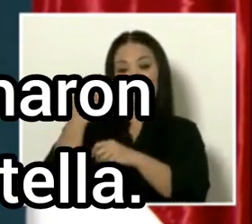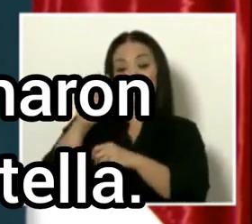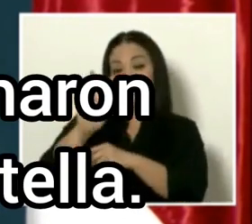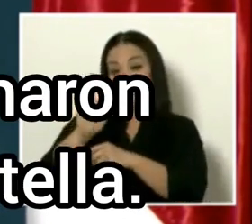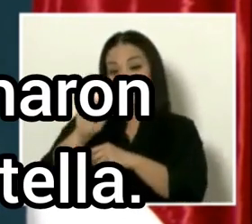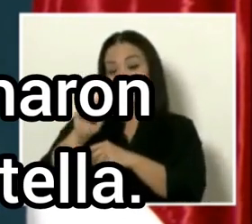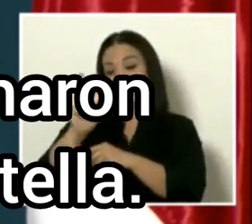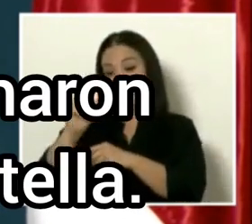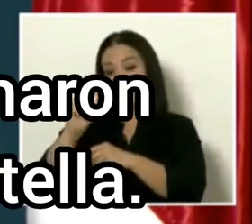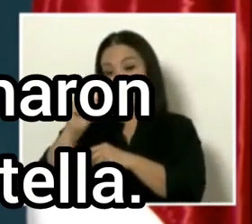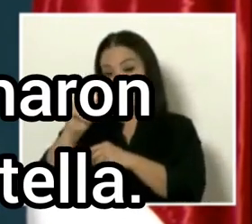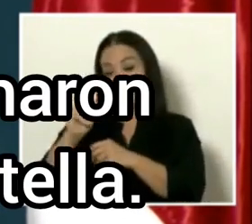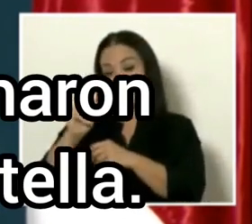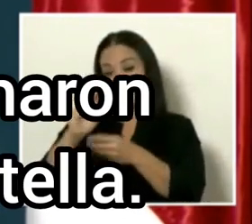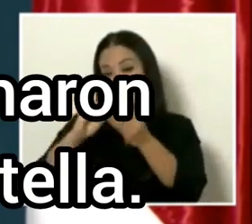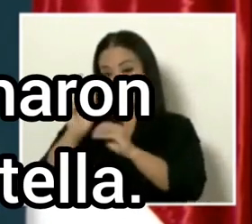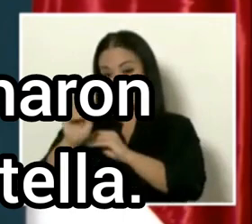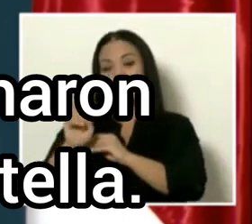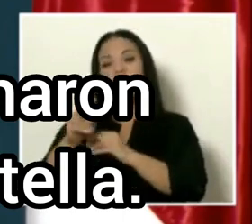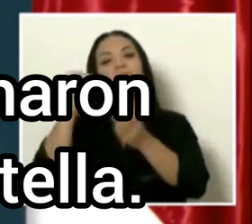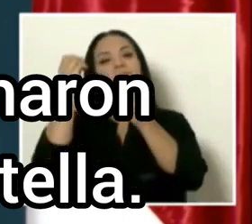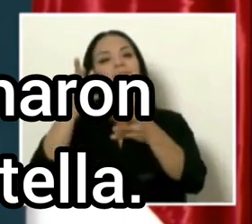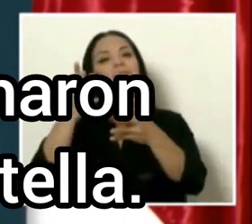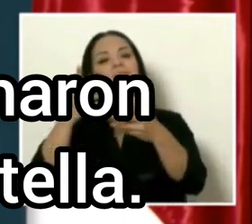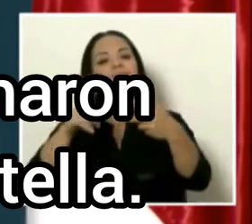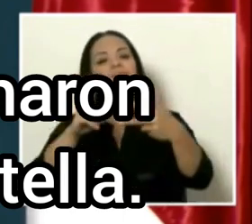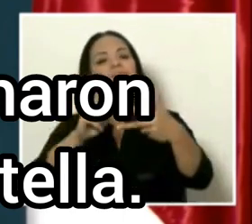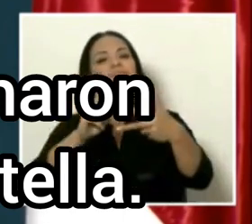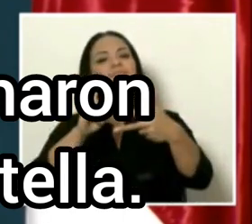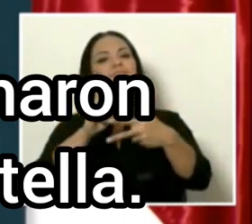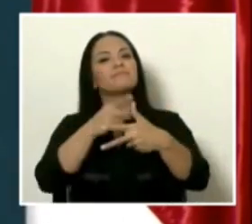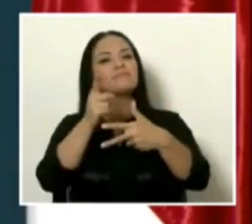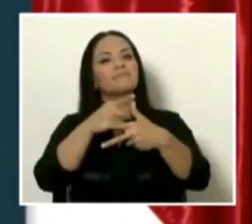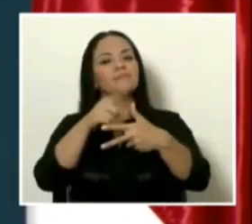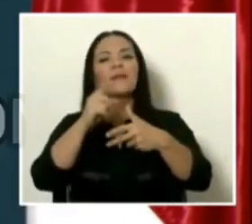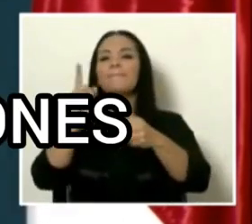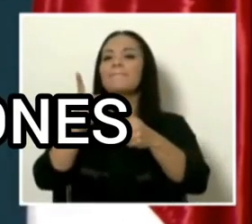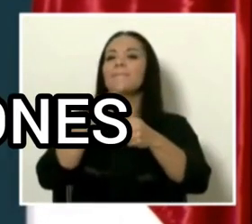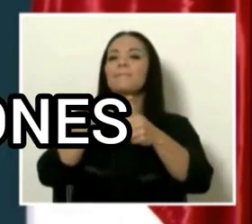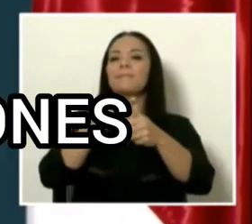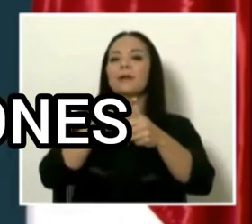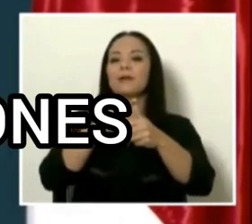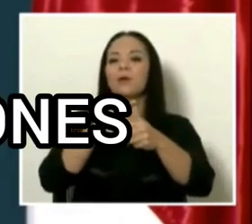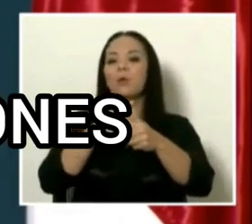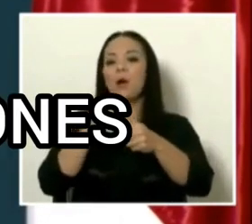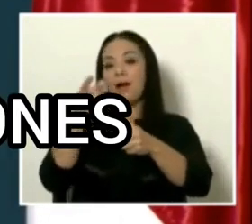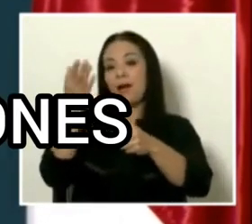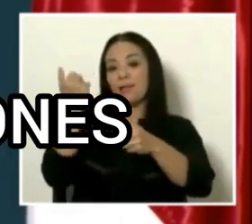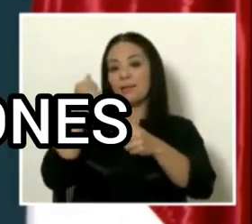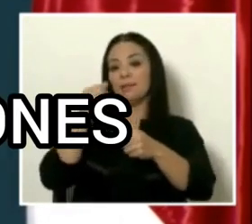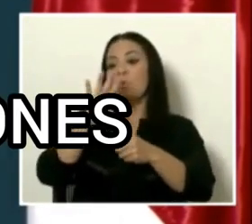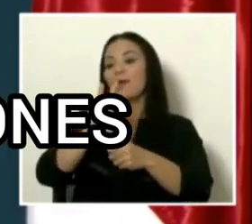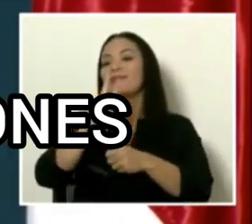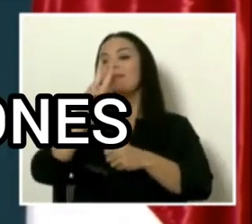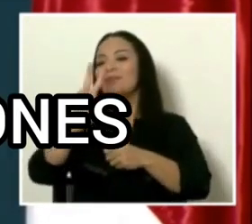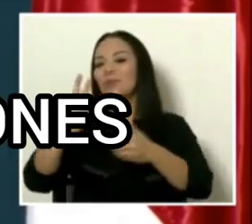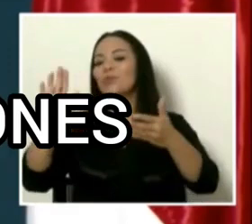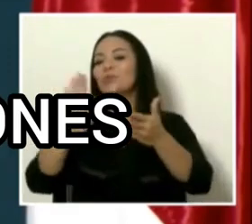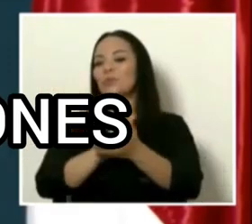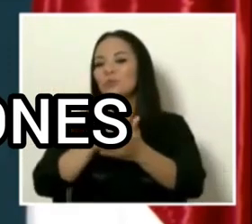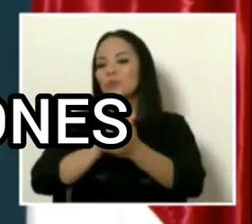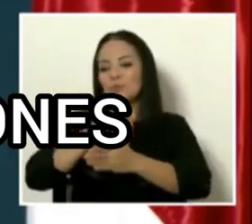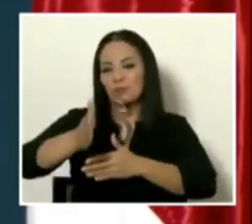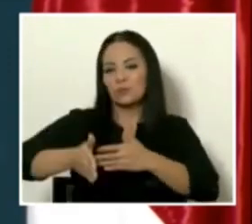anunciamos la eliminación de los primeros 42 procedimientos absurdos y obstrucciones del gobierno. Bueno,